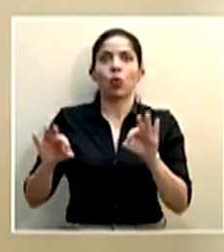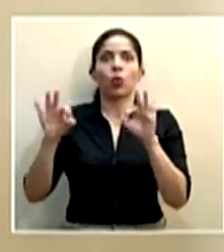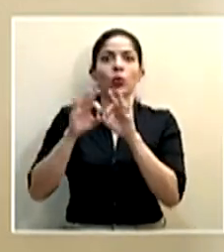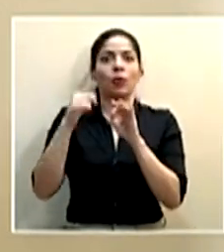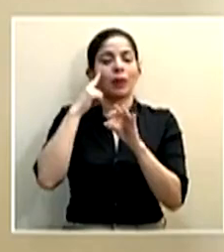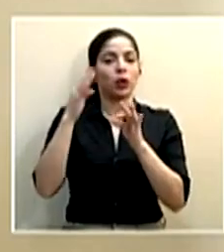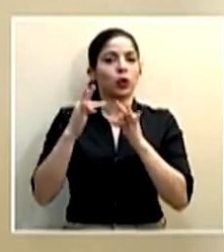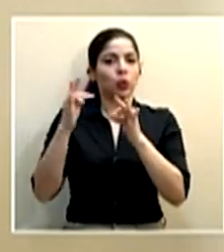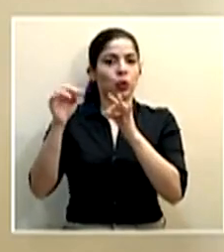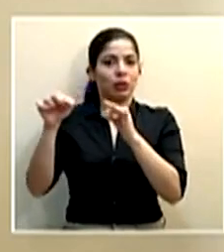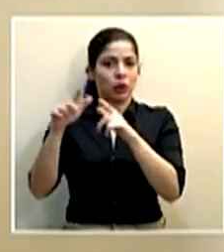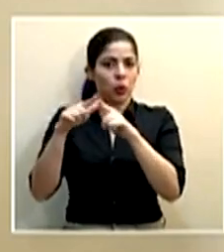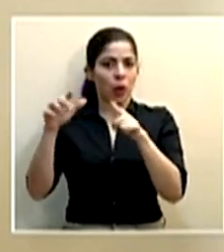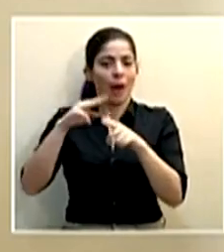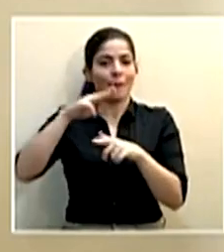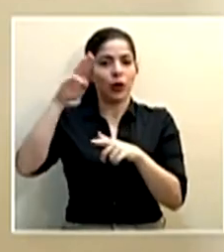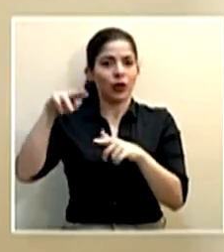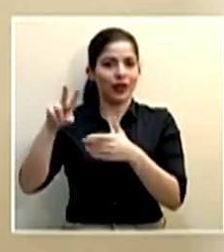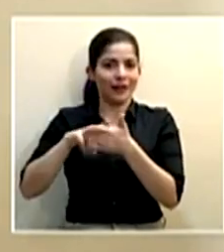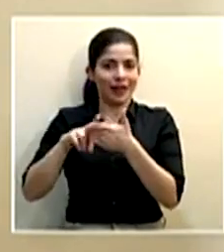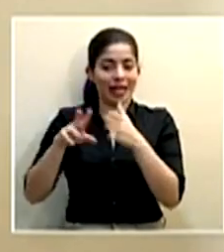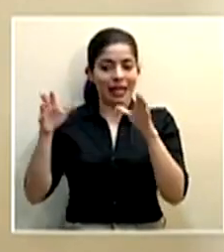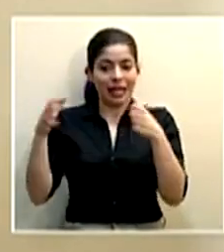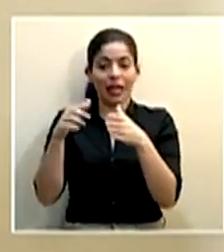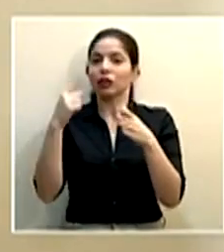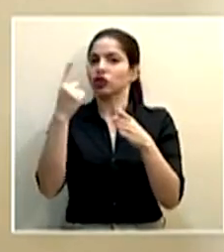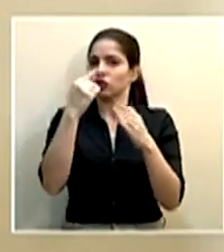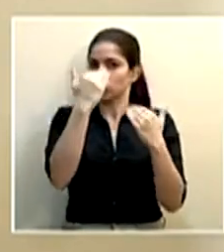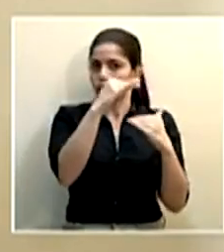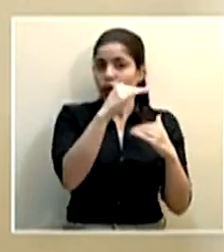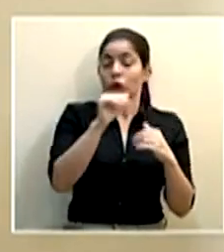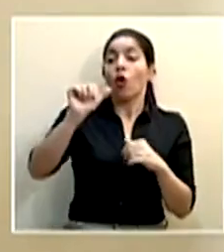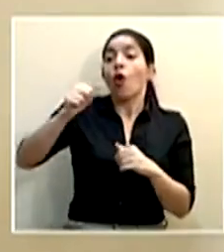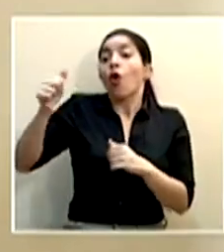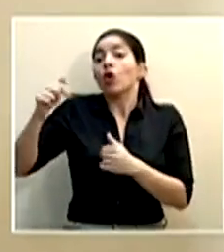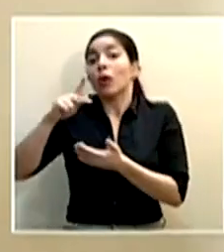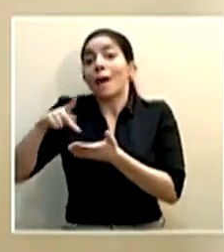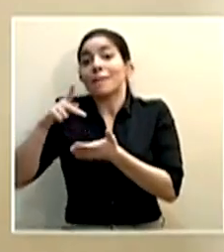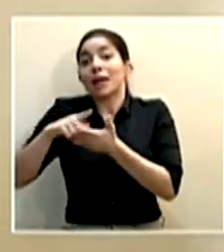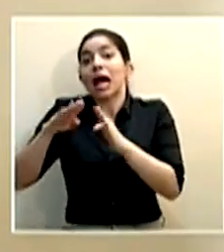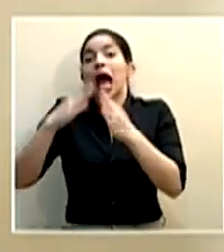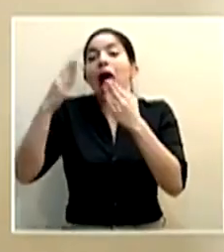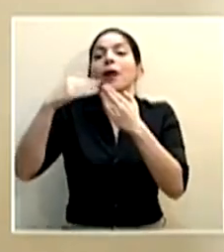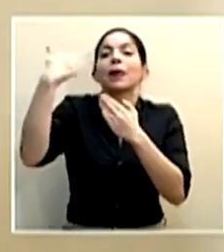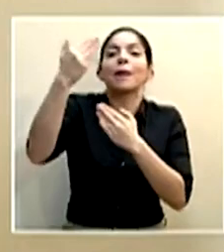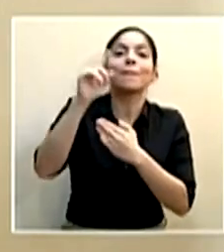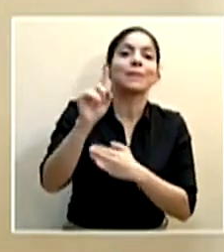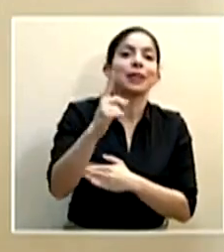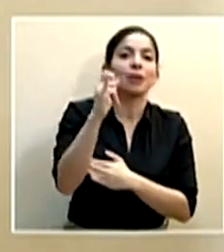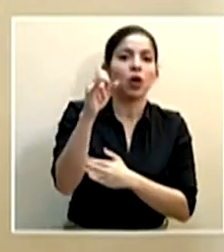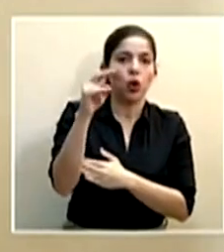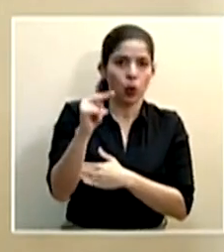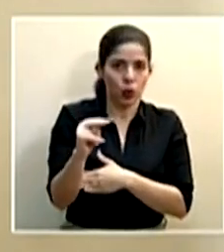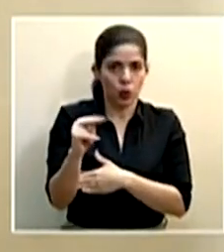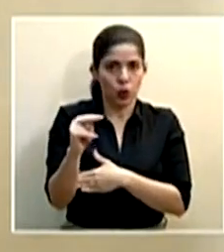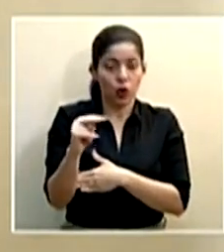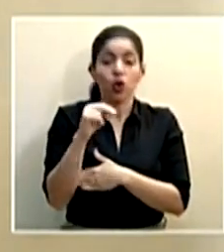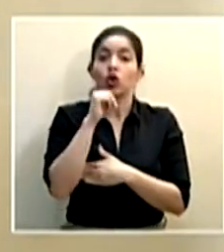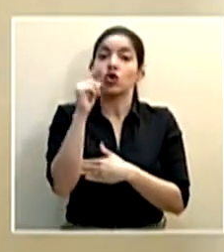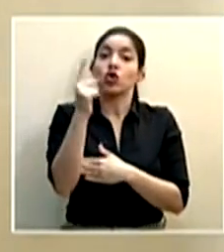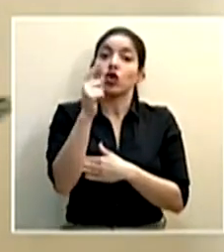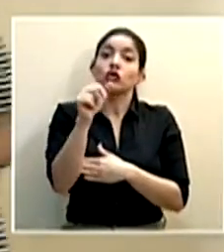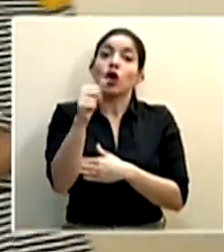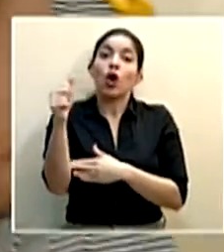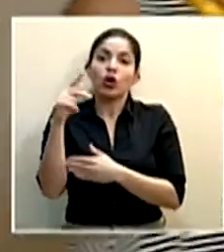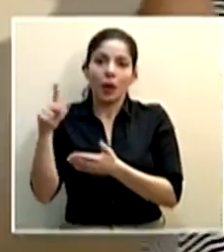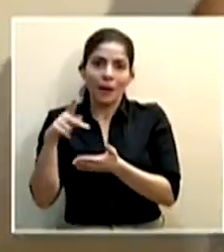turismo en el Distrito de Monteverde. El resto de los parques nacionales se abrirán a partir del 1 de junio y no solo otros parques nacionales,